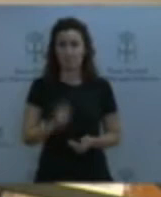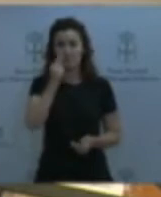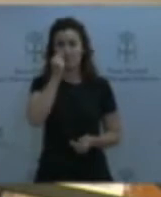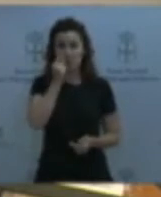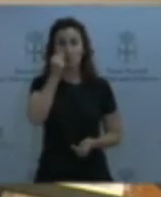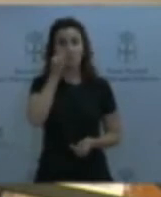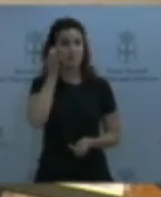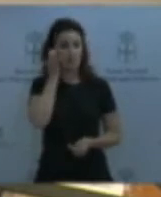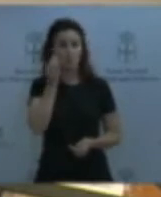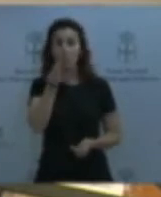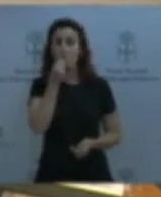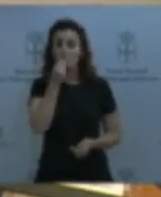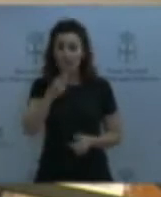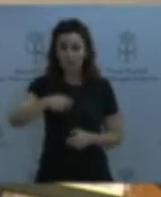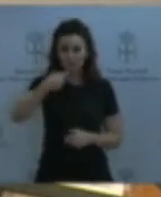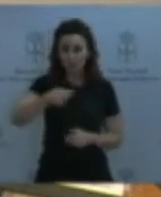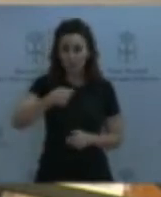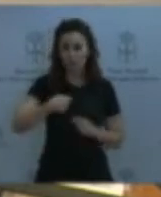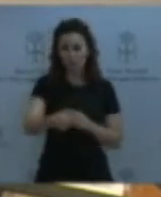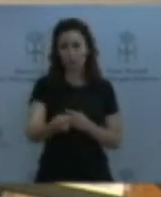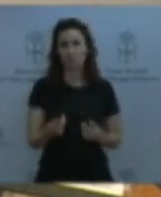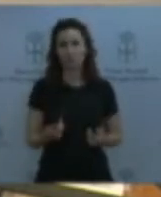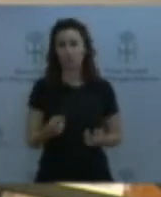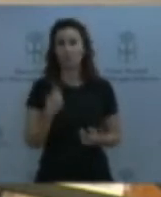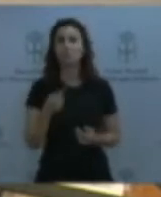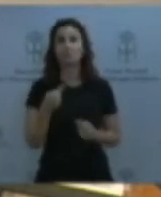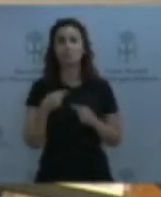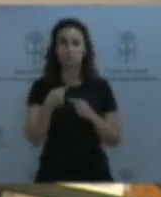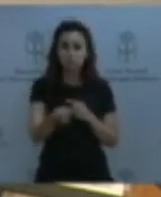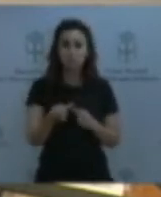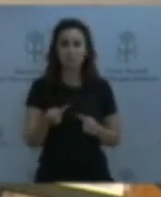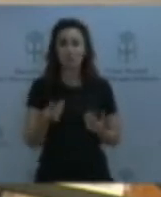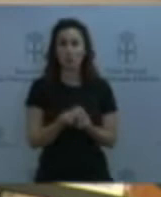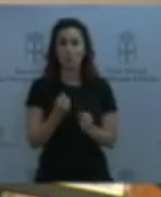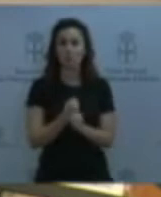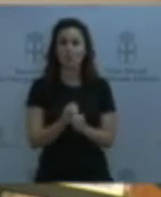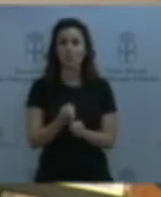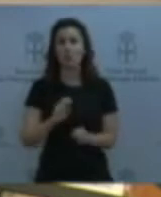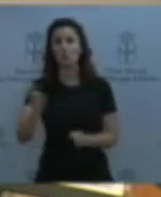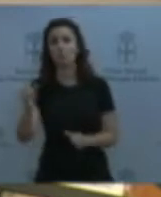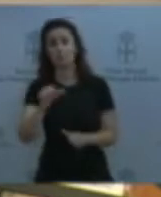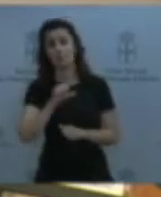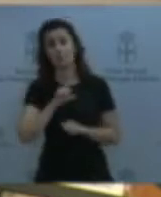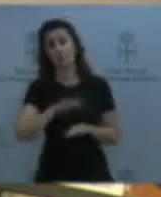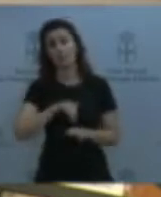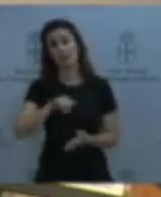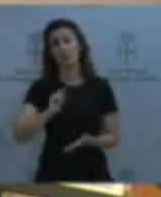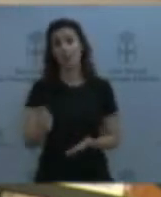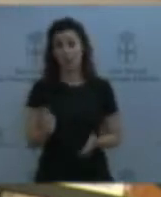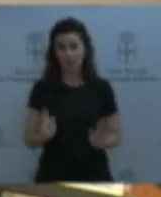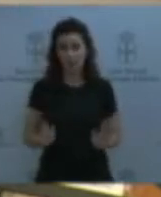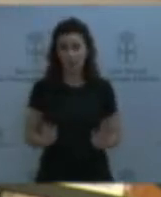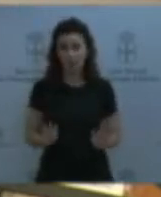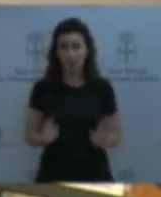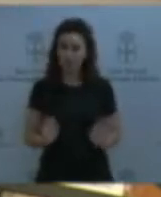y lo seguimos atendiendo ya. Y otros tendrán que esperar a cobrar, diputada, tendrán que esperar a cobrar. Por eso hay que